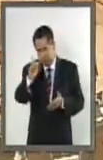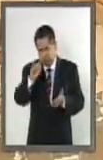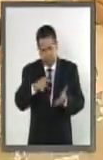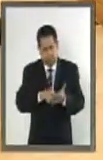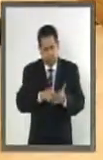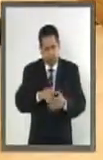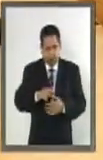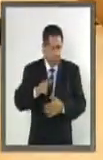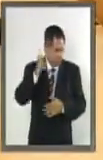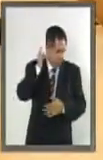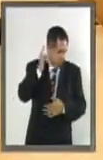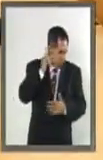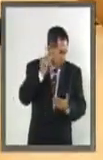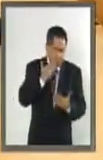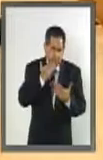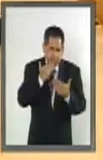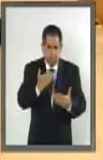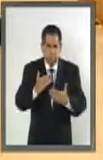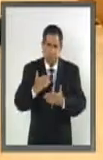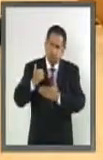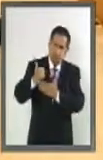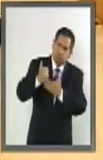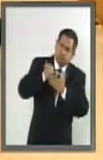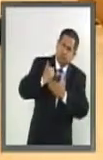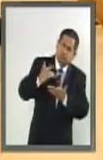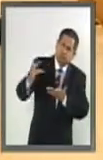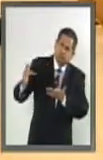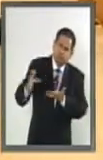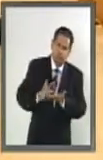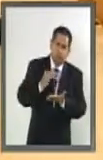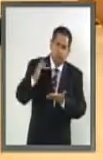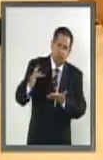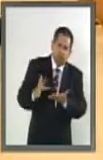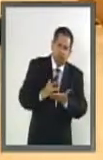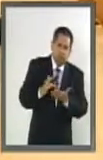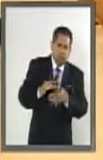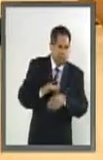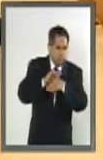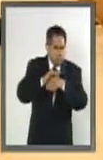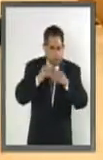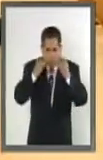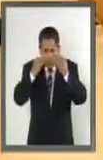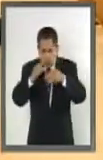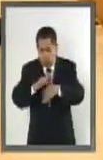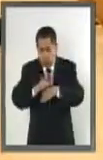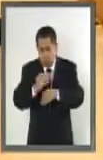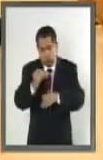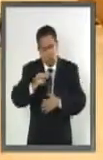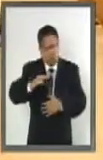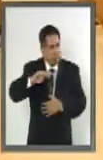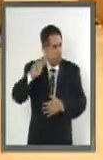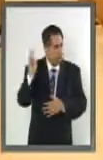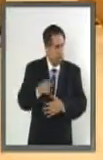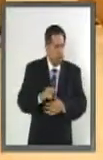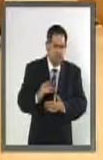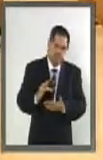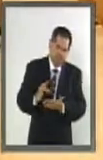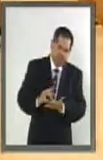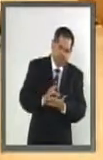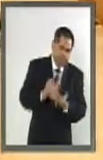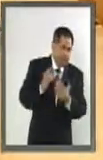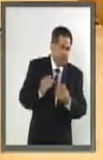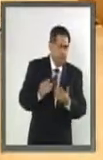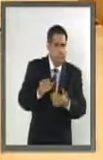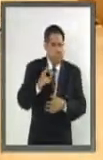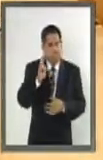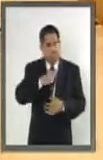enhorabuena toda la ayuda y la solidaridad que se vio, que se vivió, que se palpó en estos momentos tan